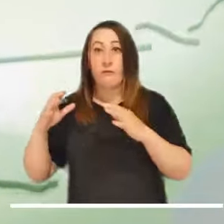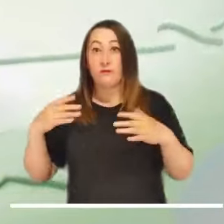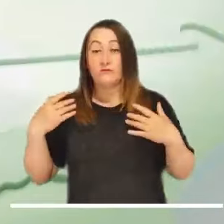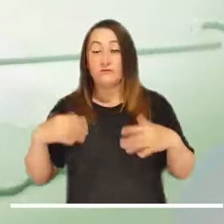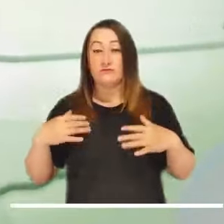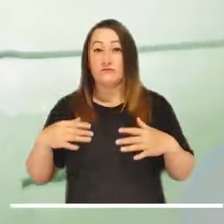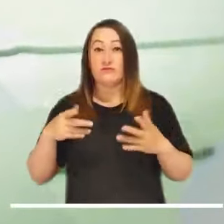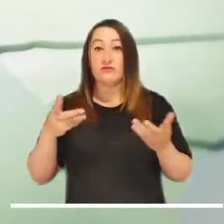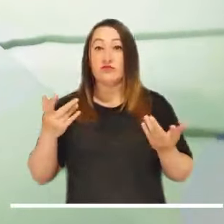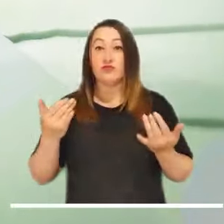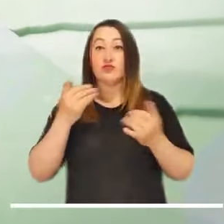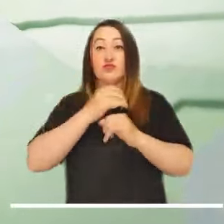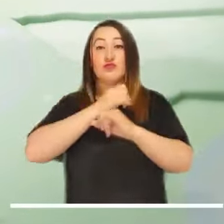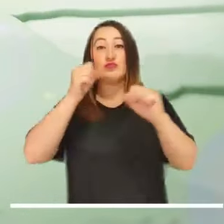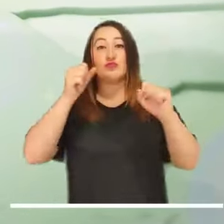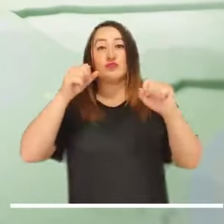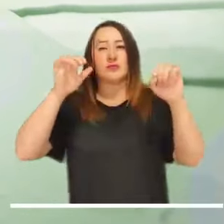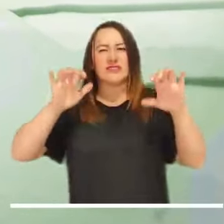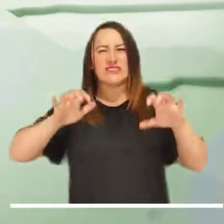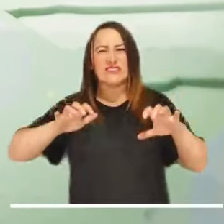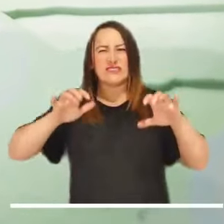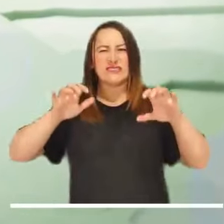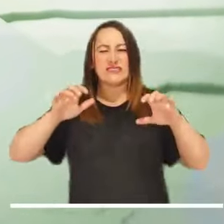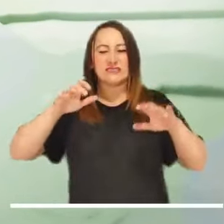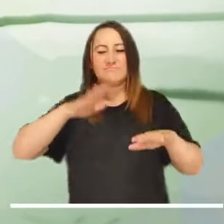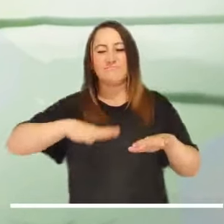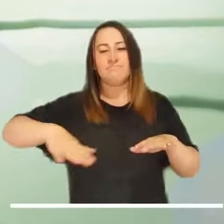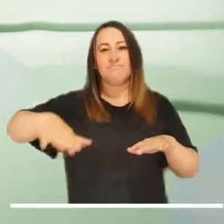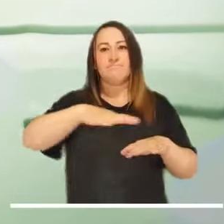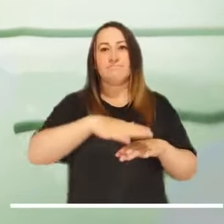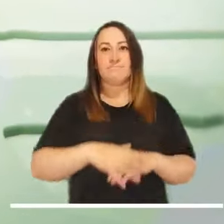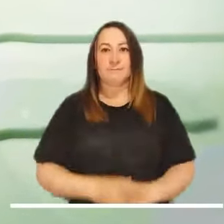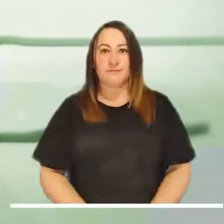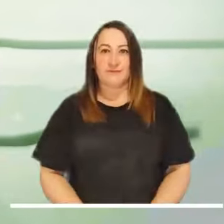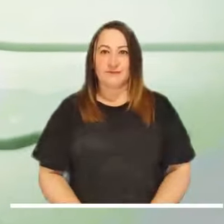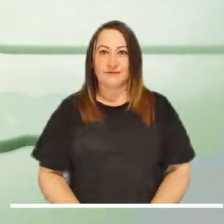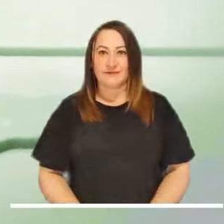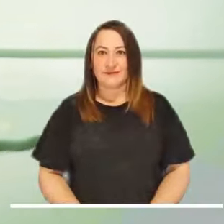la Orinoquía se verá reflejado en una mañana lluviosa en toda la región.